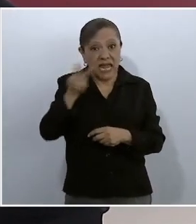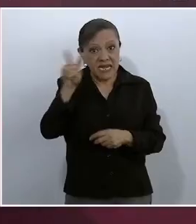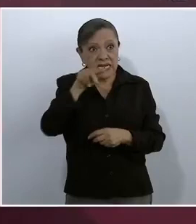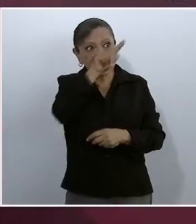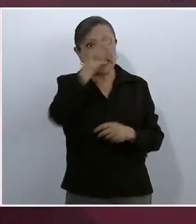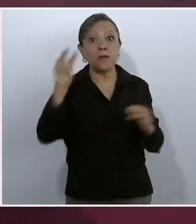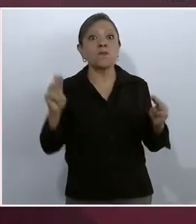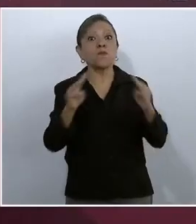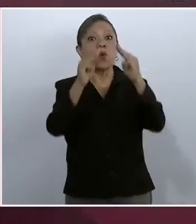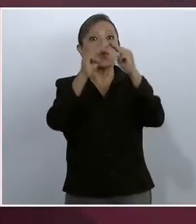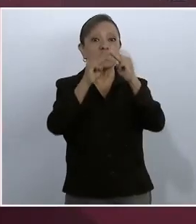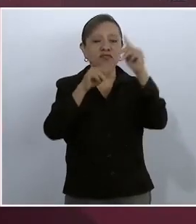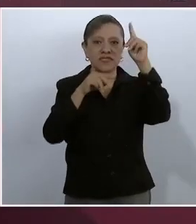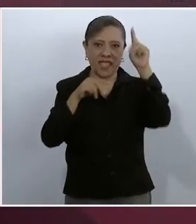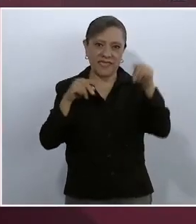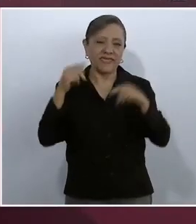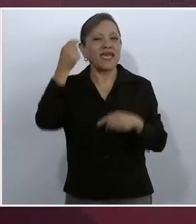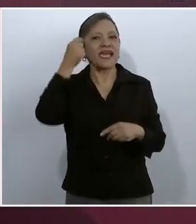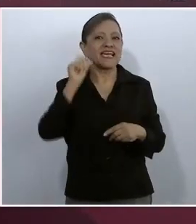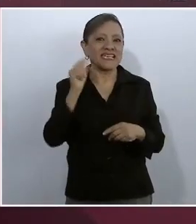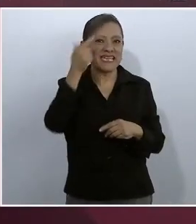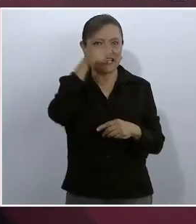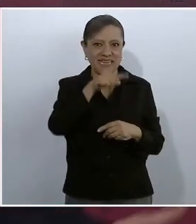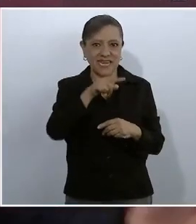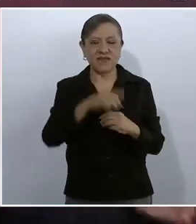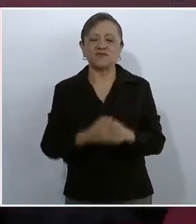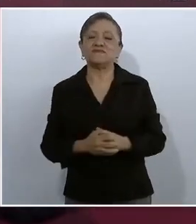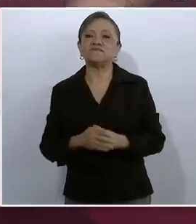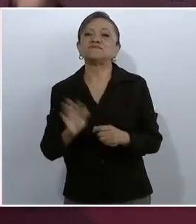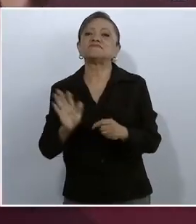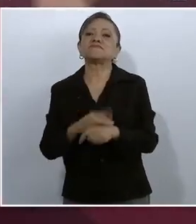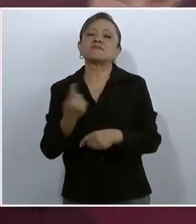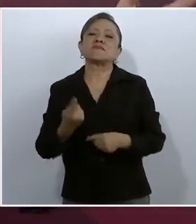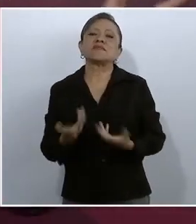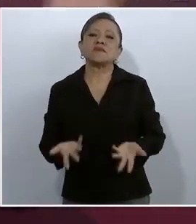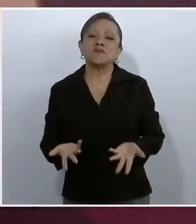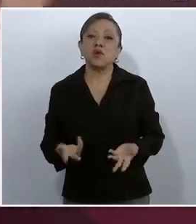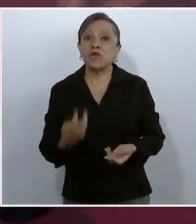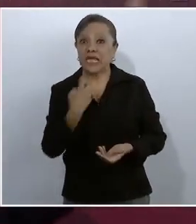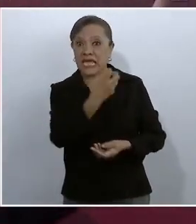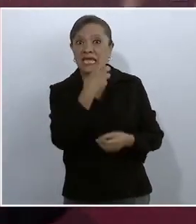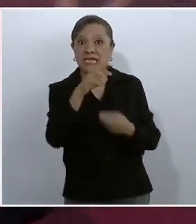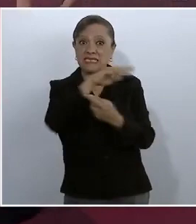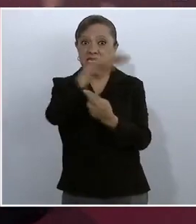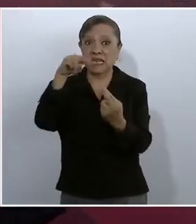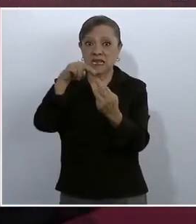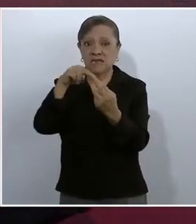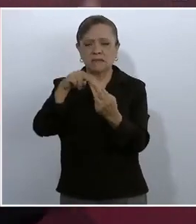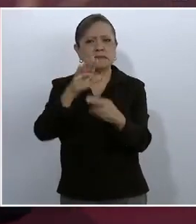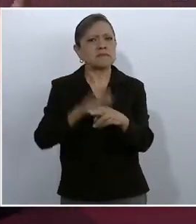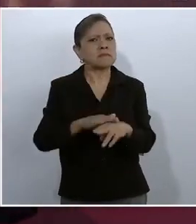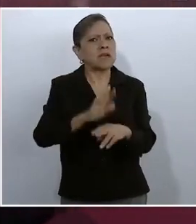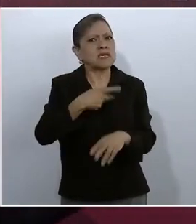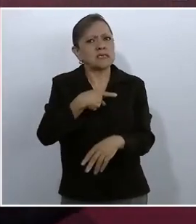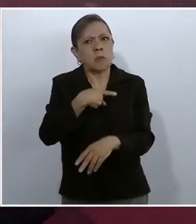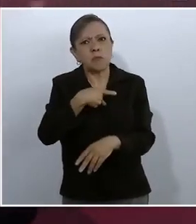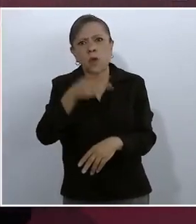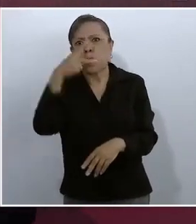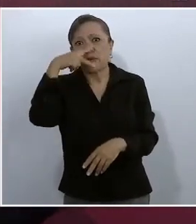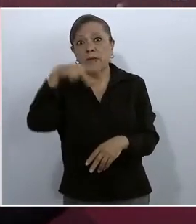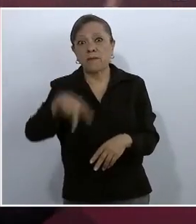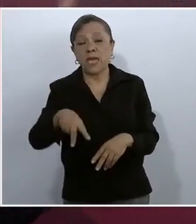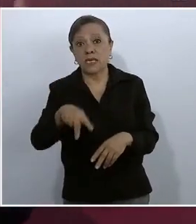montaña de Guerrero, porque esa región es la más pobre de México